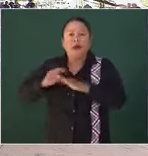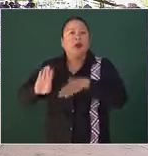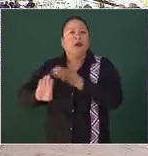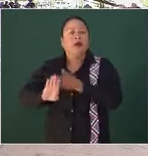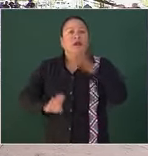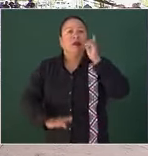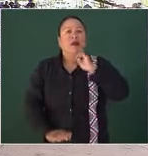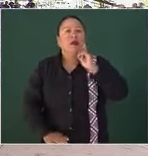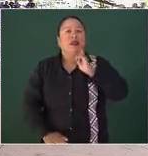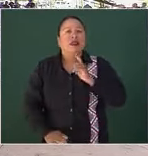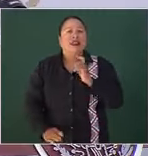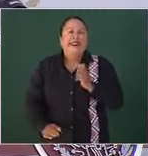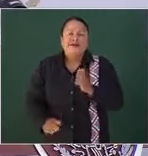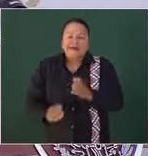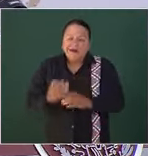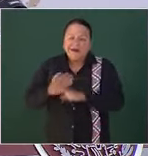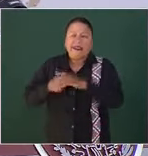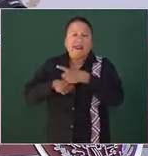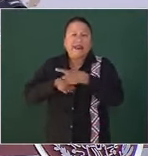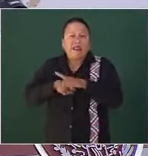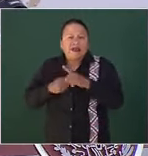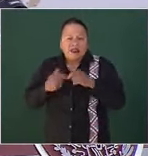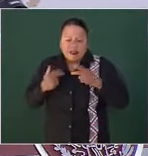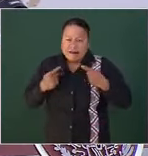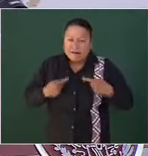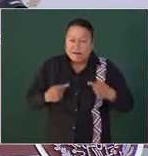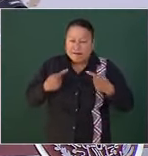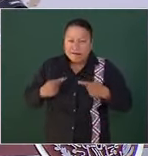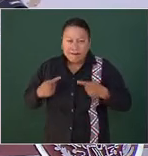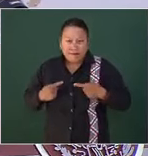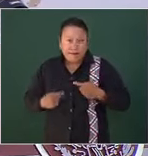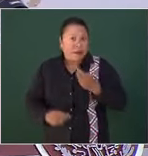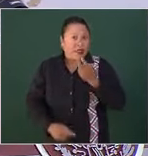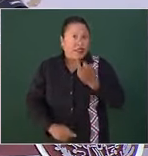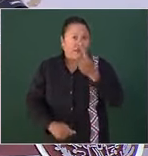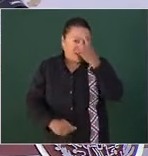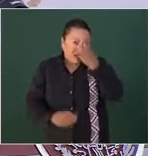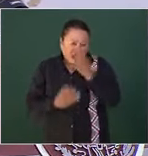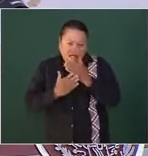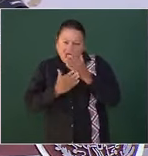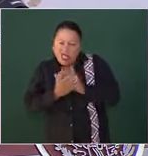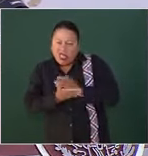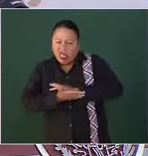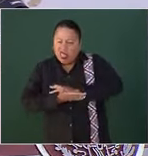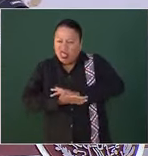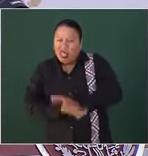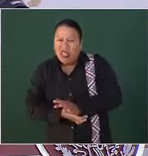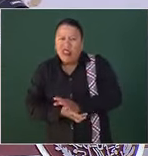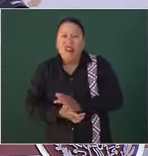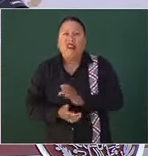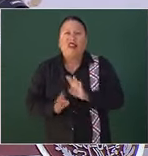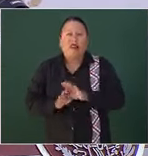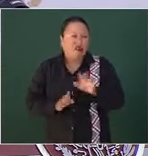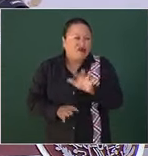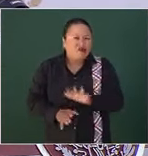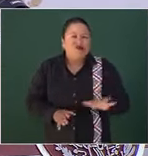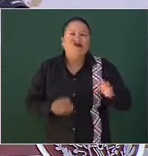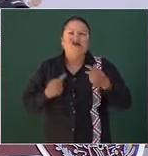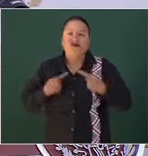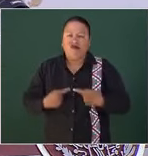es una ofensa a la dignidad humana que nos degrada y nos denigra como sociedad.